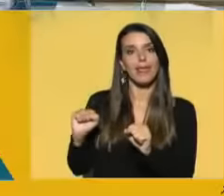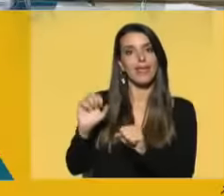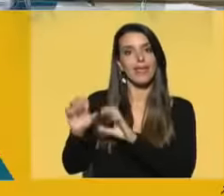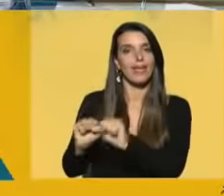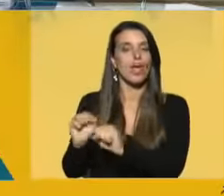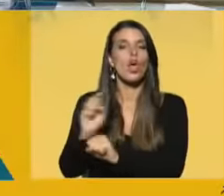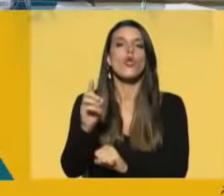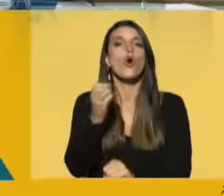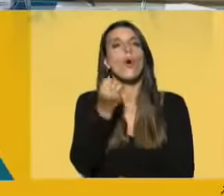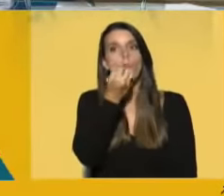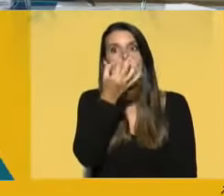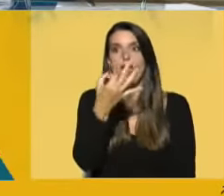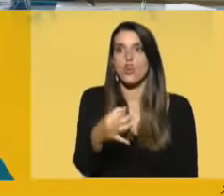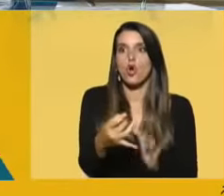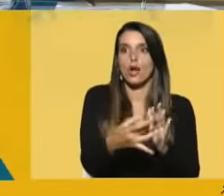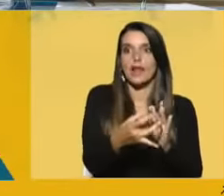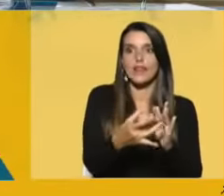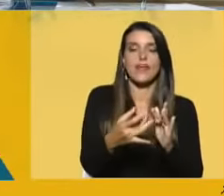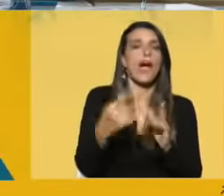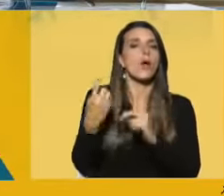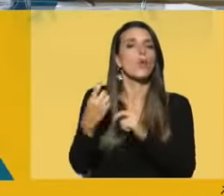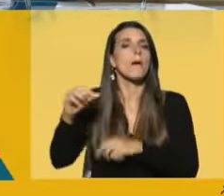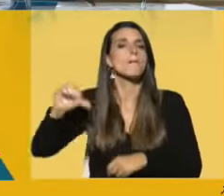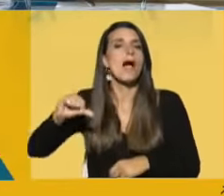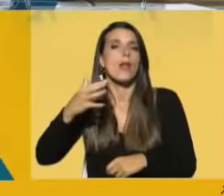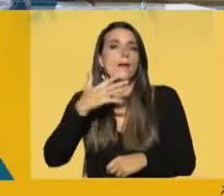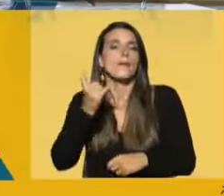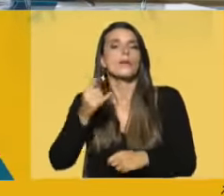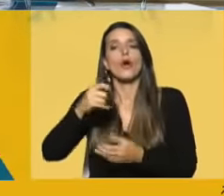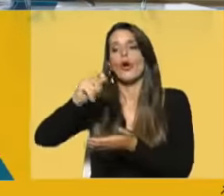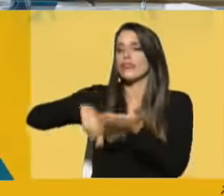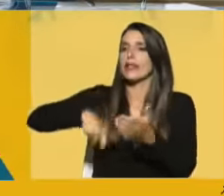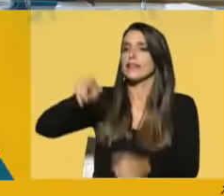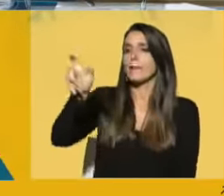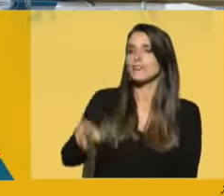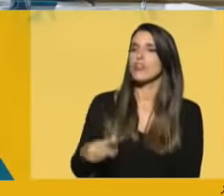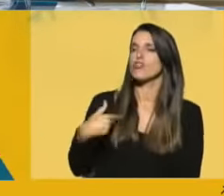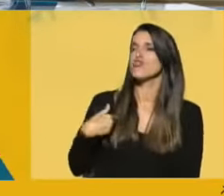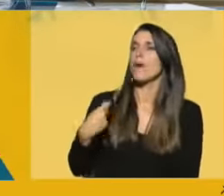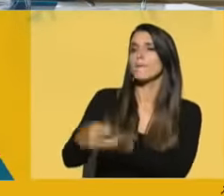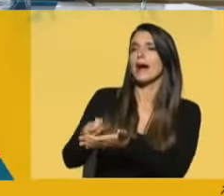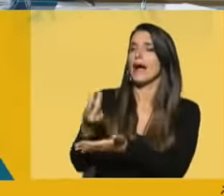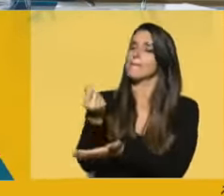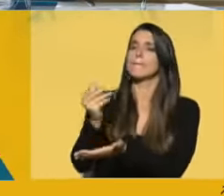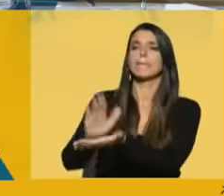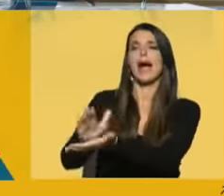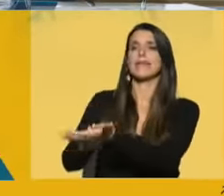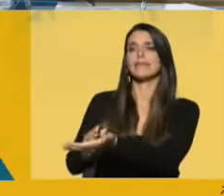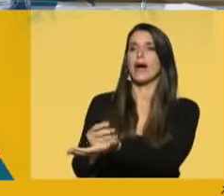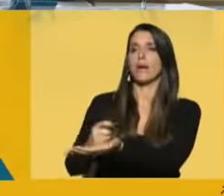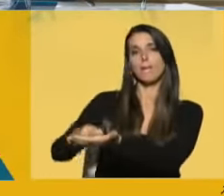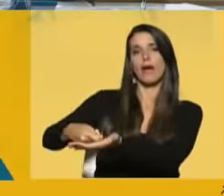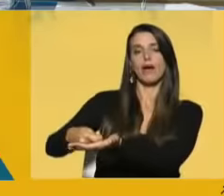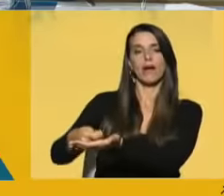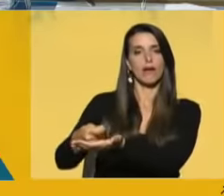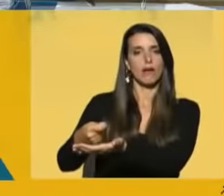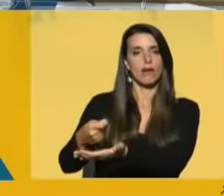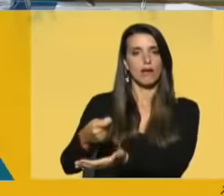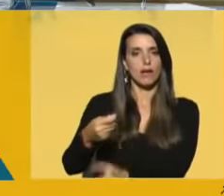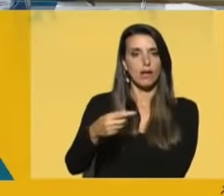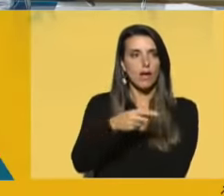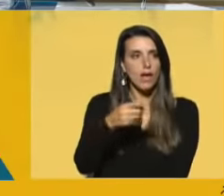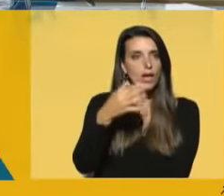No a los buenos empresarios, los malos empresarios que cuando va a contratar a alguien le dice te voy a pagar en efectivo. ¿Alguien cree